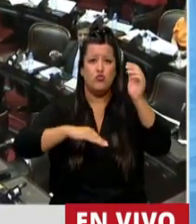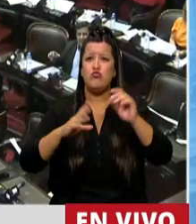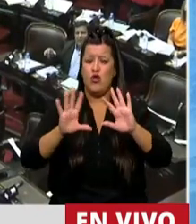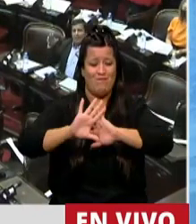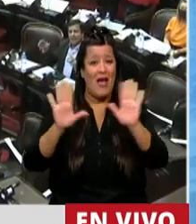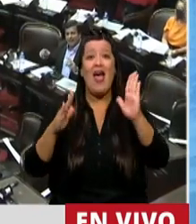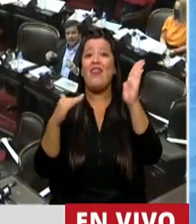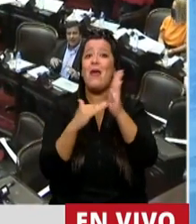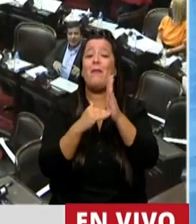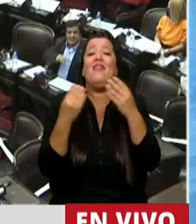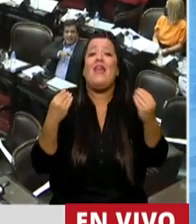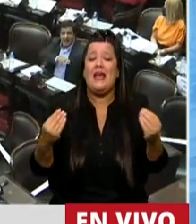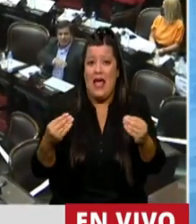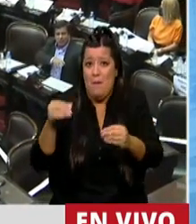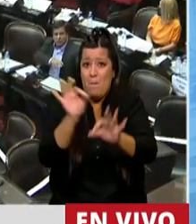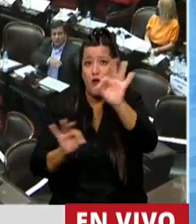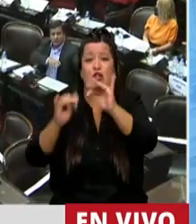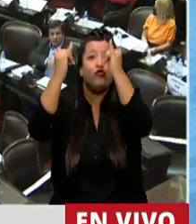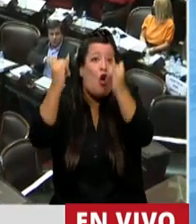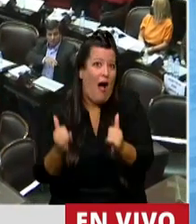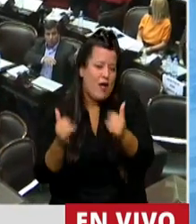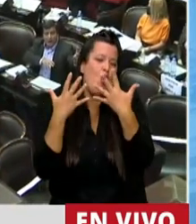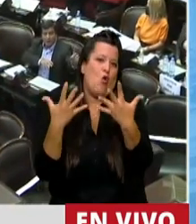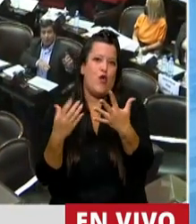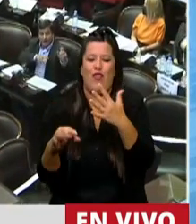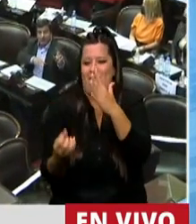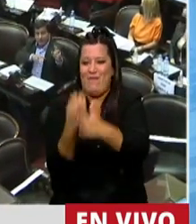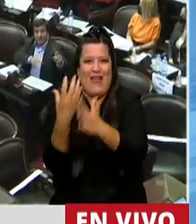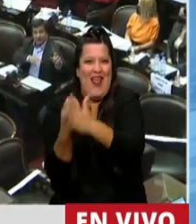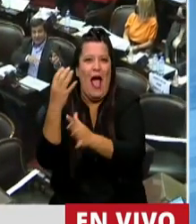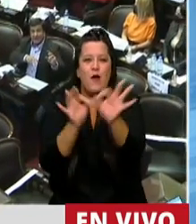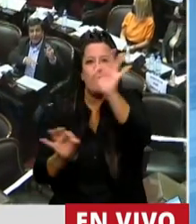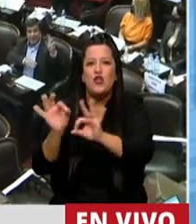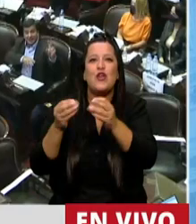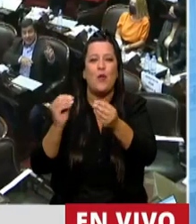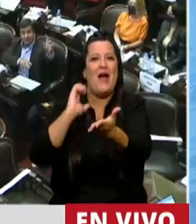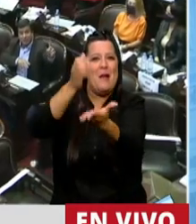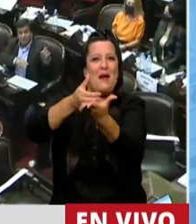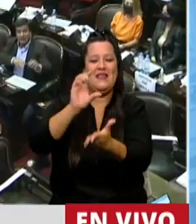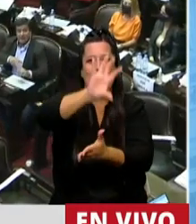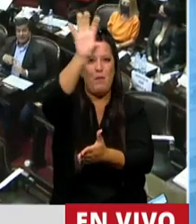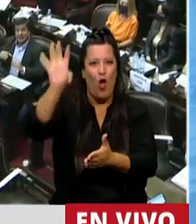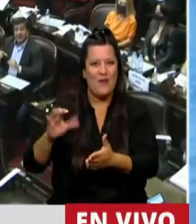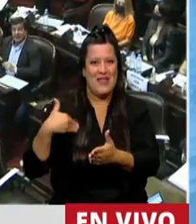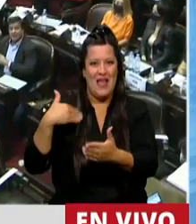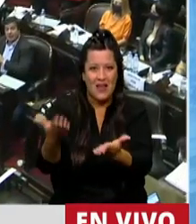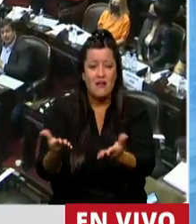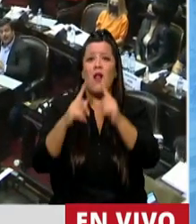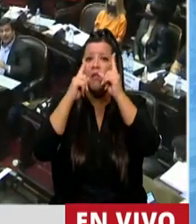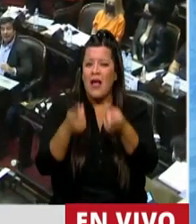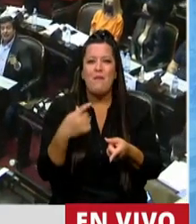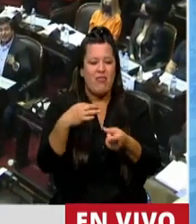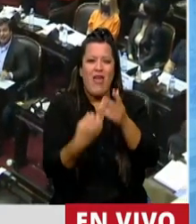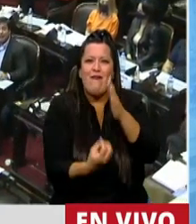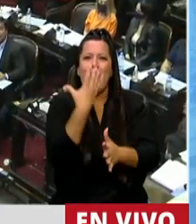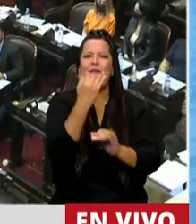a depender que se generen proyectos, por un lado, para poder invertir en cada rincón de la Argentina, y también que se